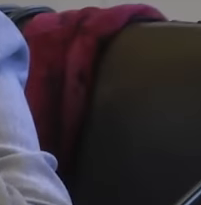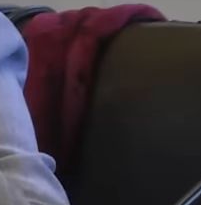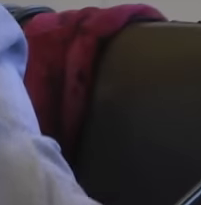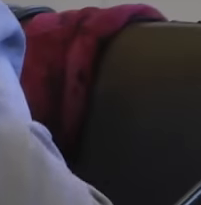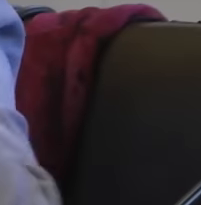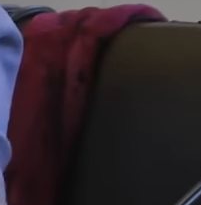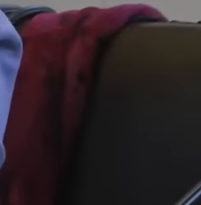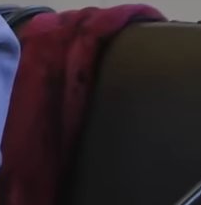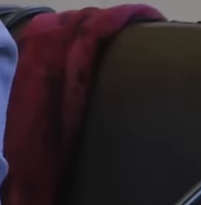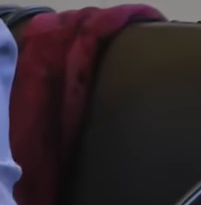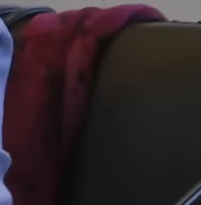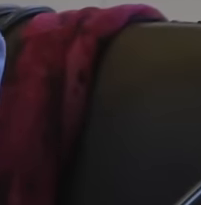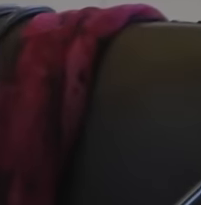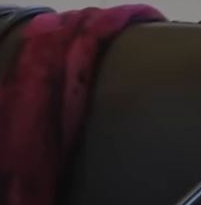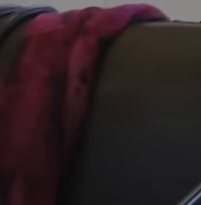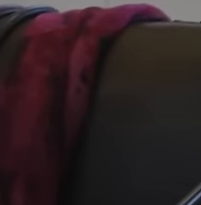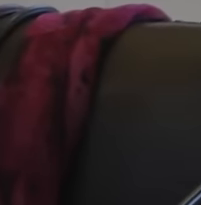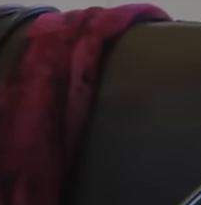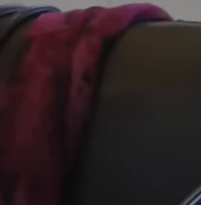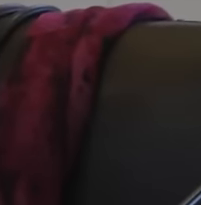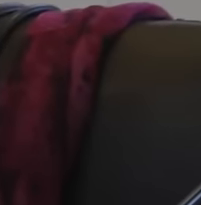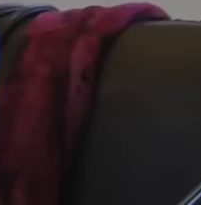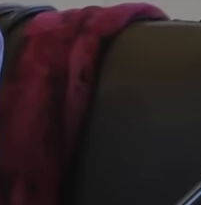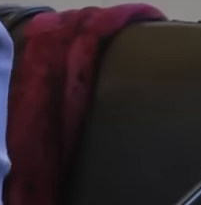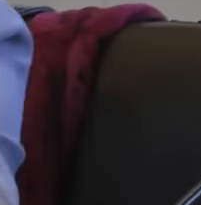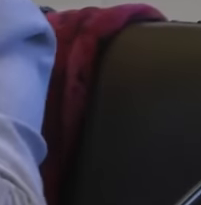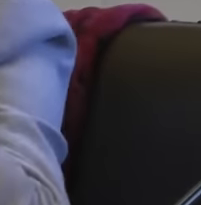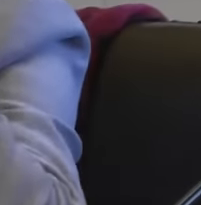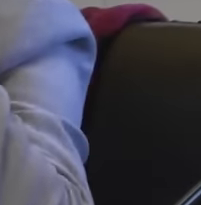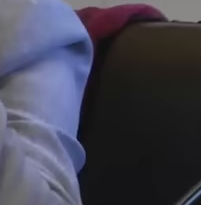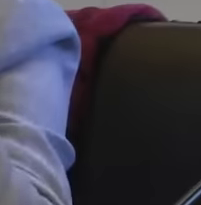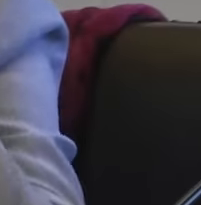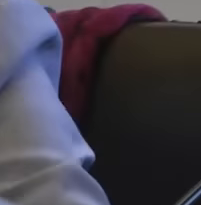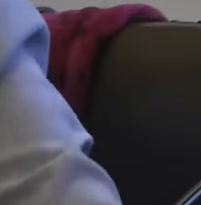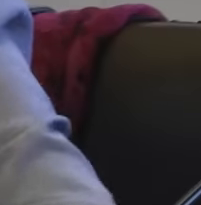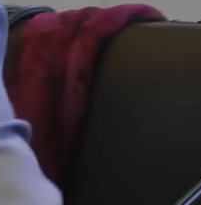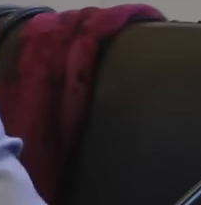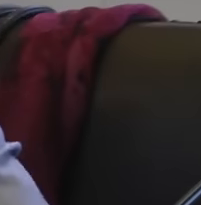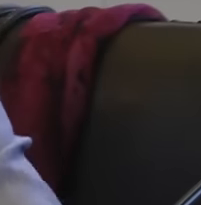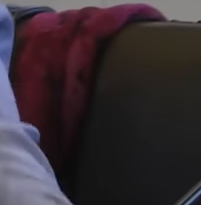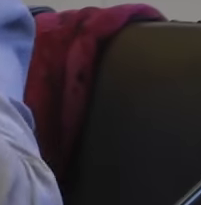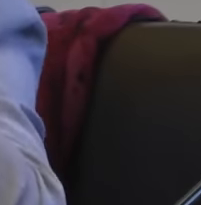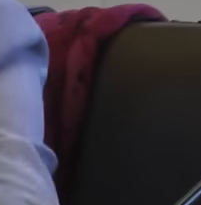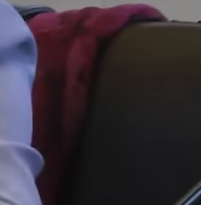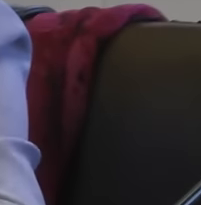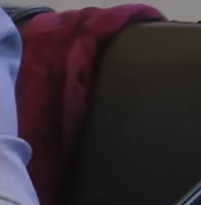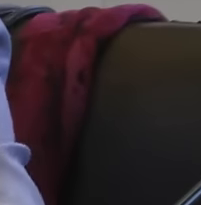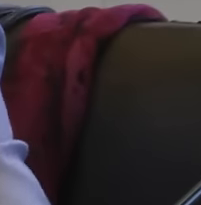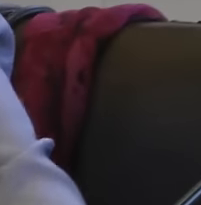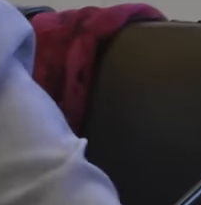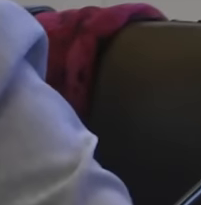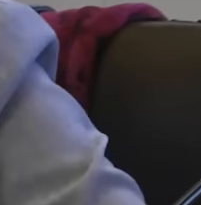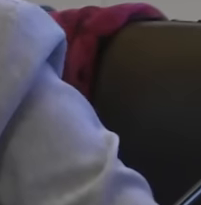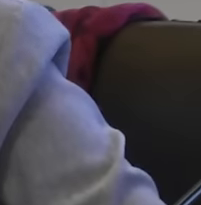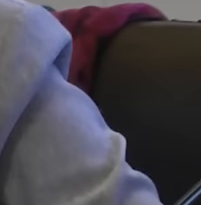Vamos a comenzar la próxima audiencia oficialmente. Buenos días